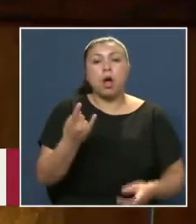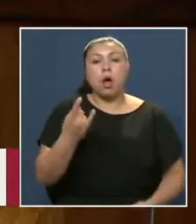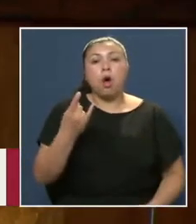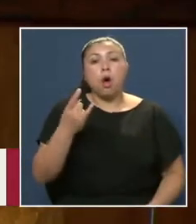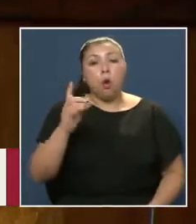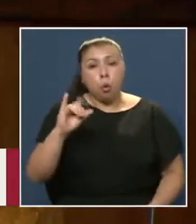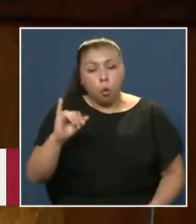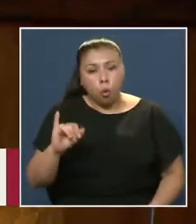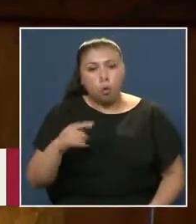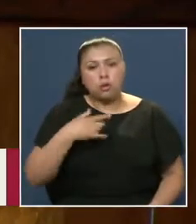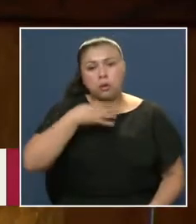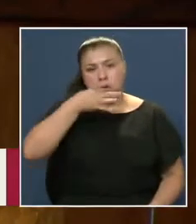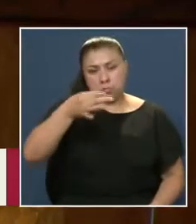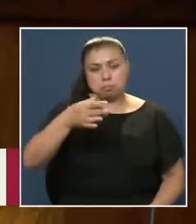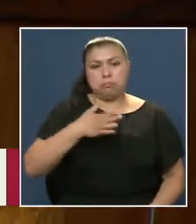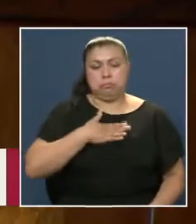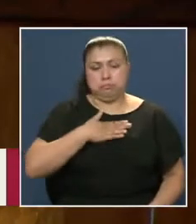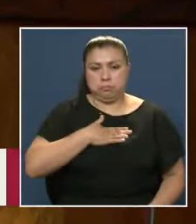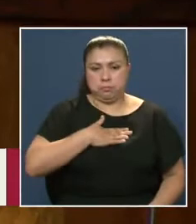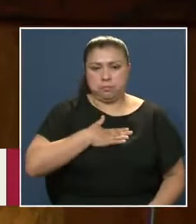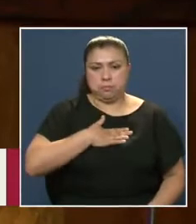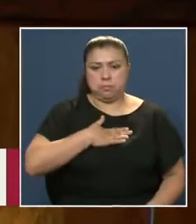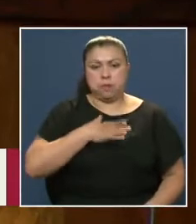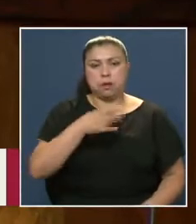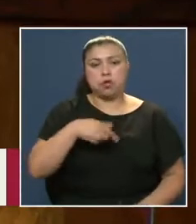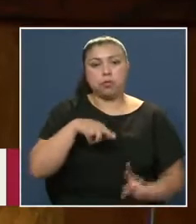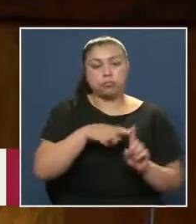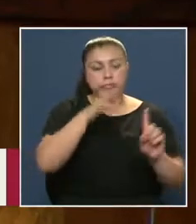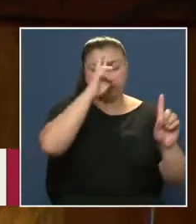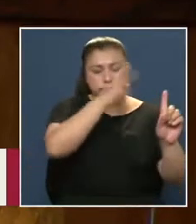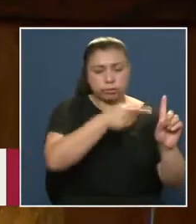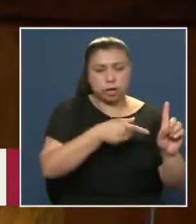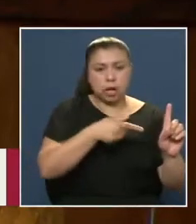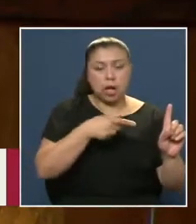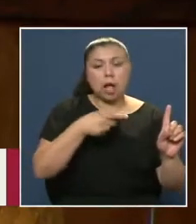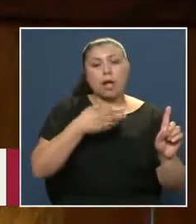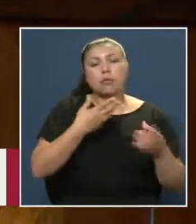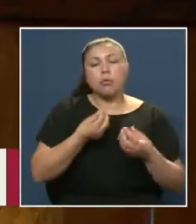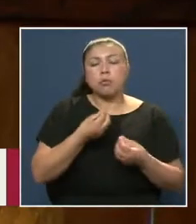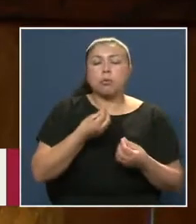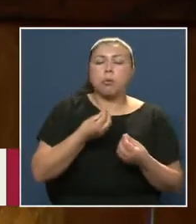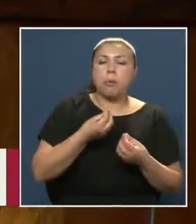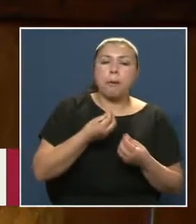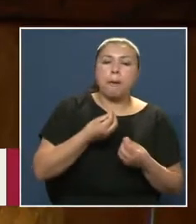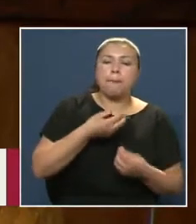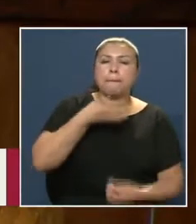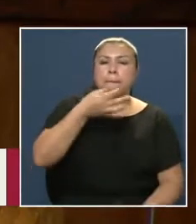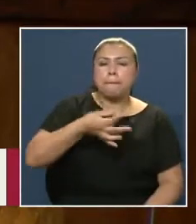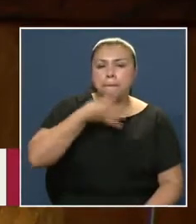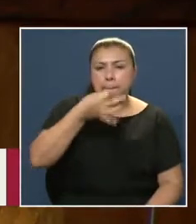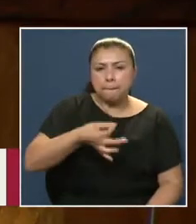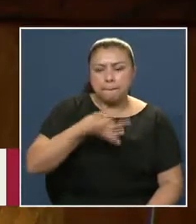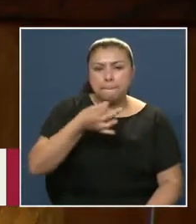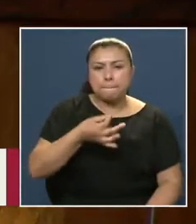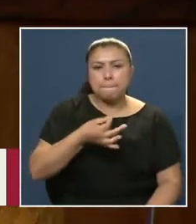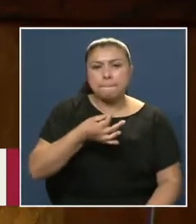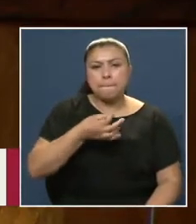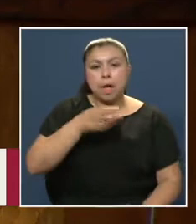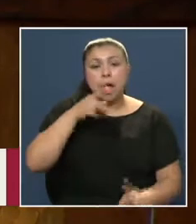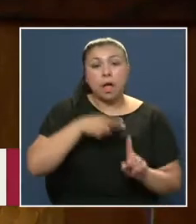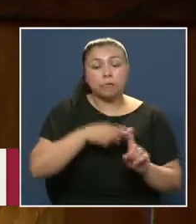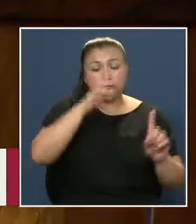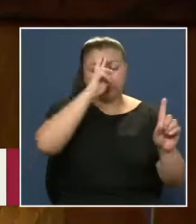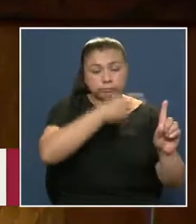Independiente Y del mío propio Vengo a dedicar Estas sencillas Pero profundas Y sentidas Palabras En homenaje